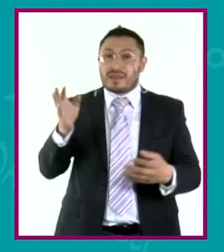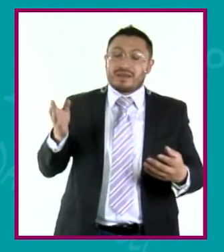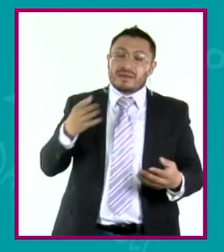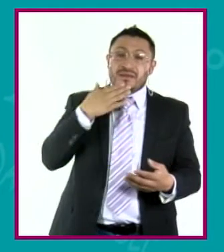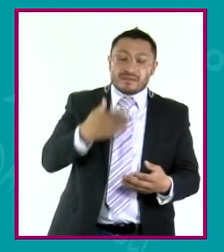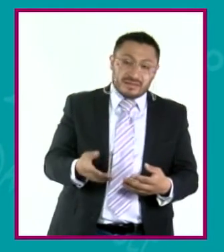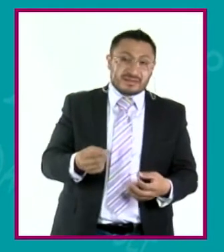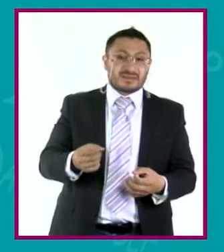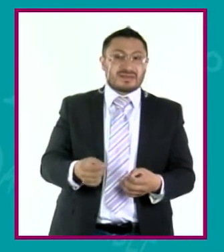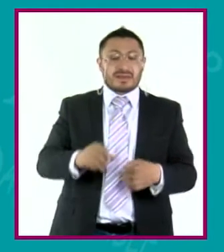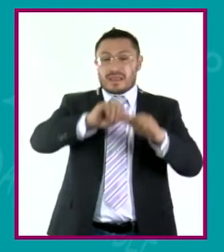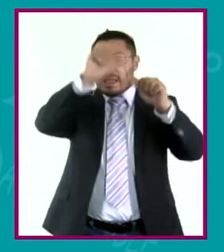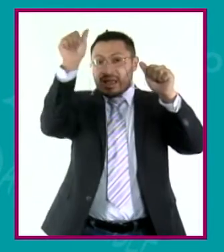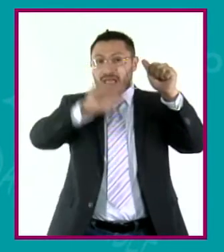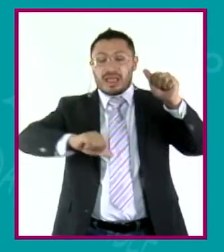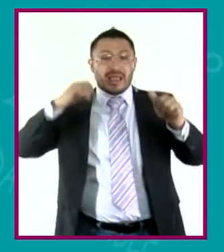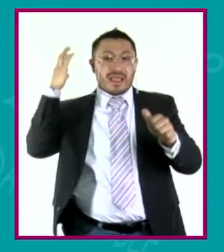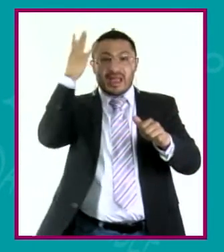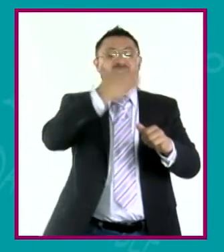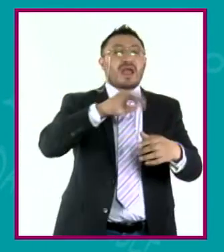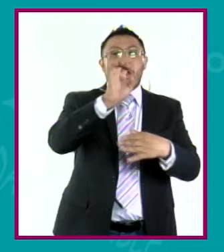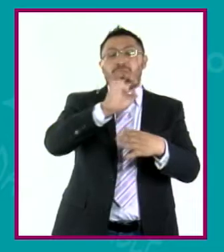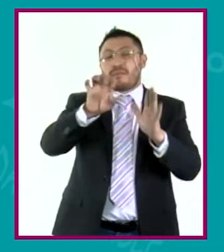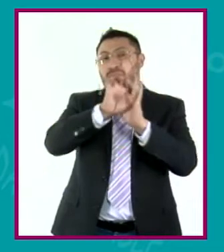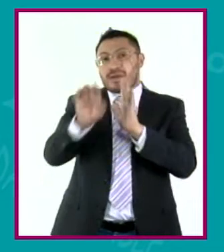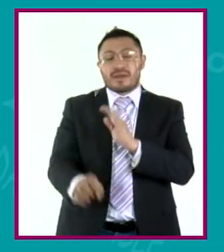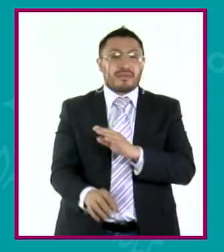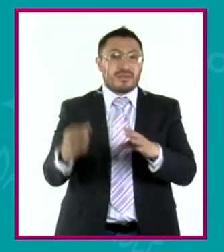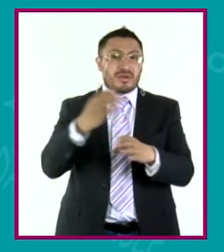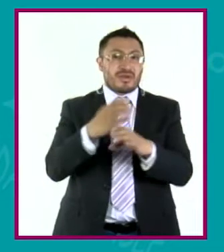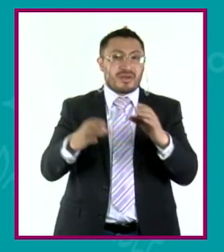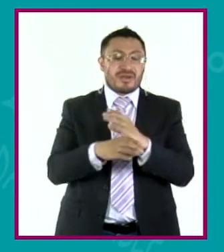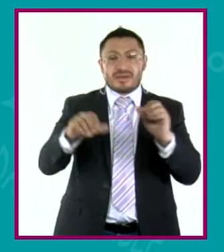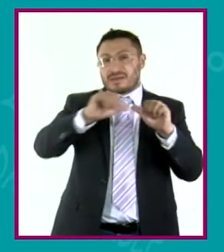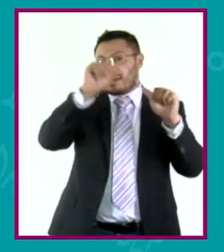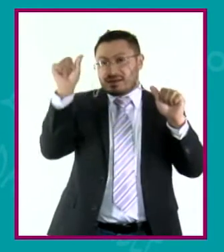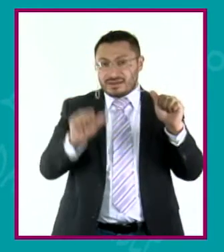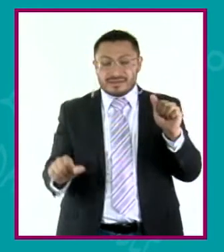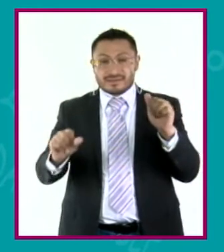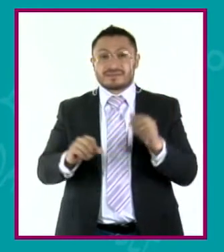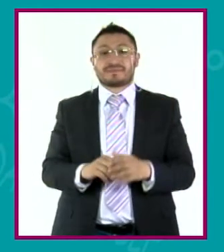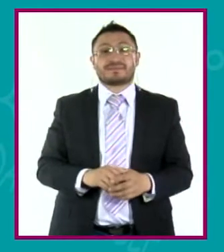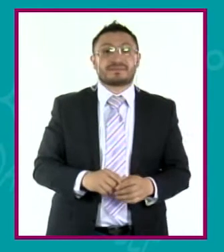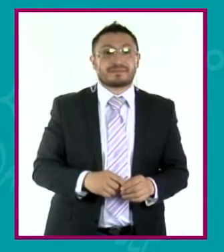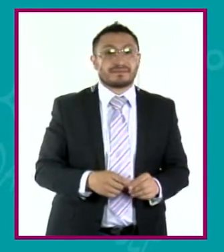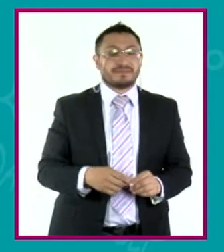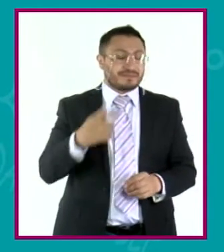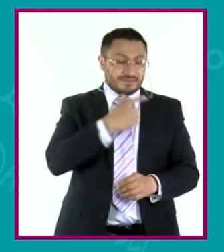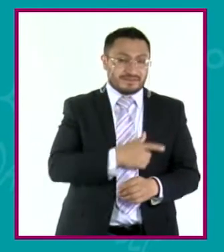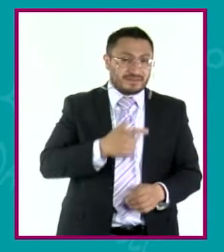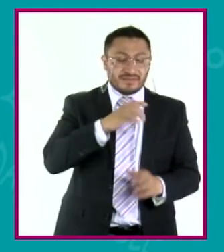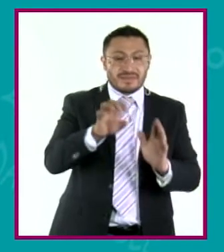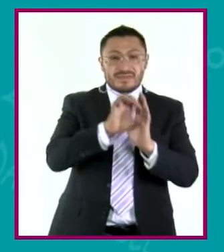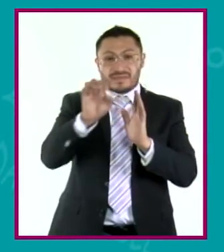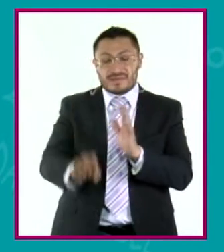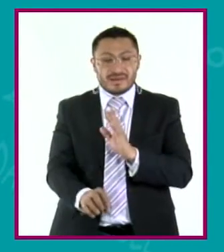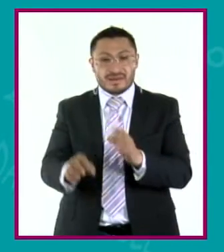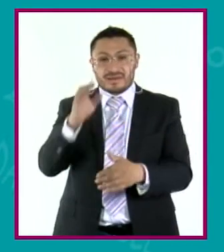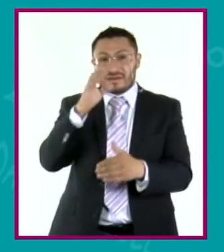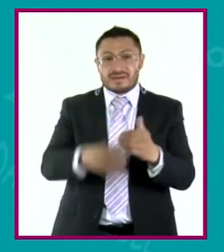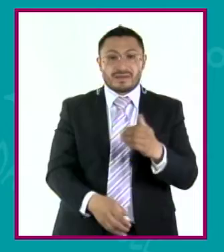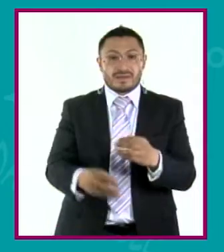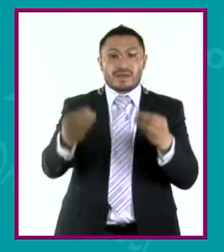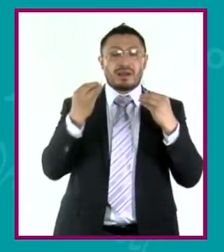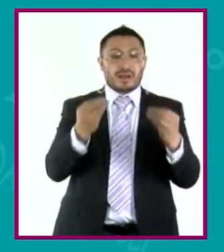es precioso. Por ejemplo, hay cosas de arte que a la gente no le gustan. Entonces, bueno, para concretar, sí, sí creo que tienen